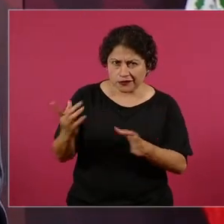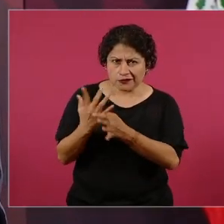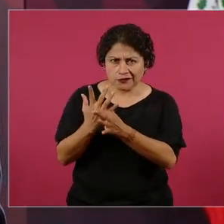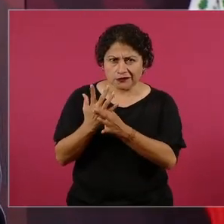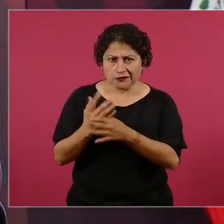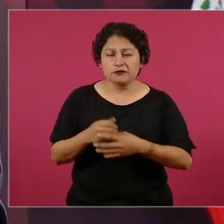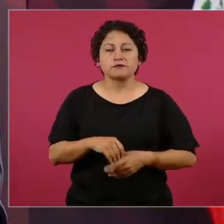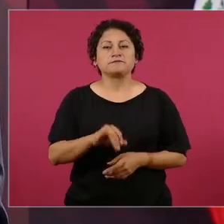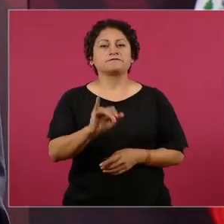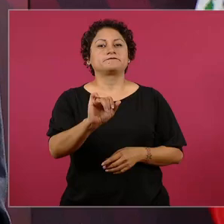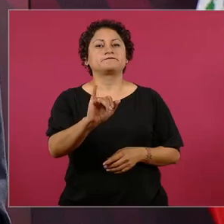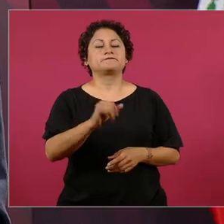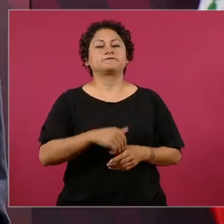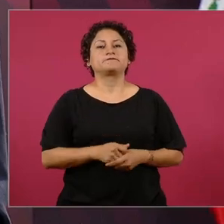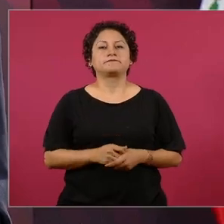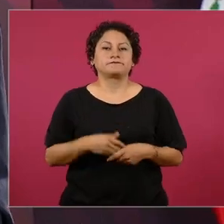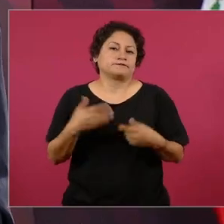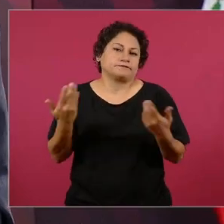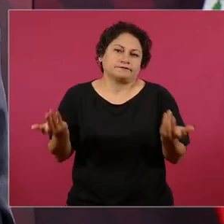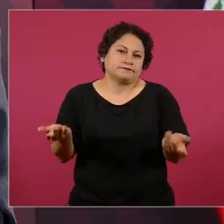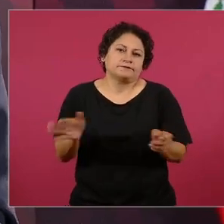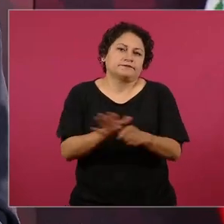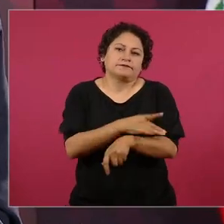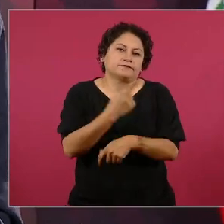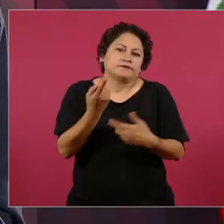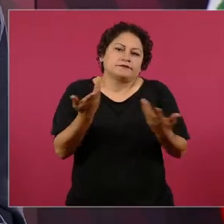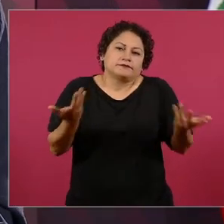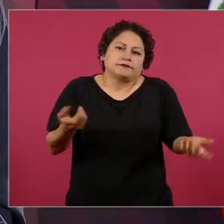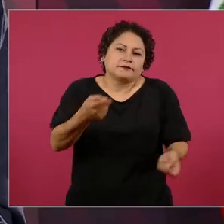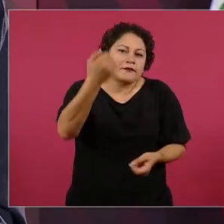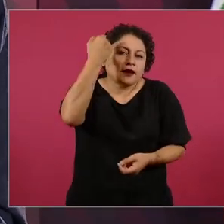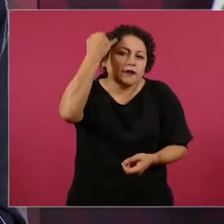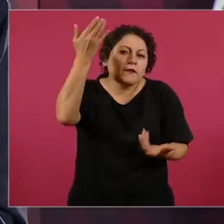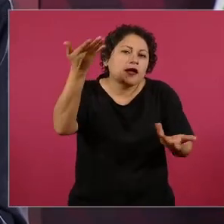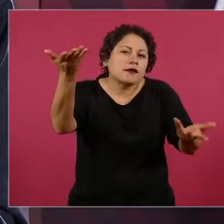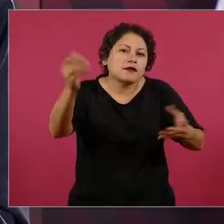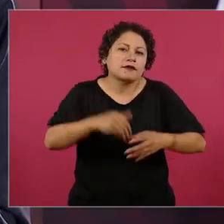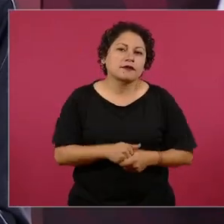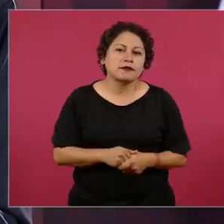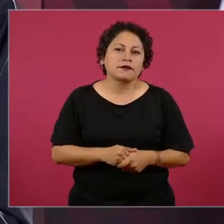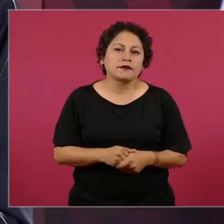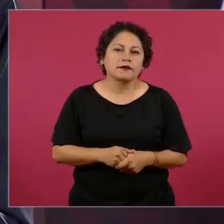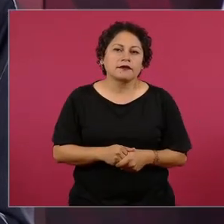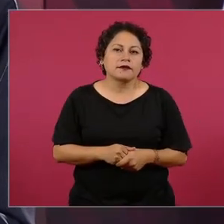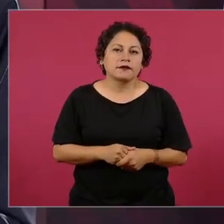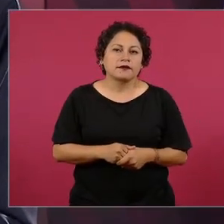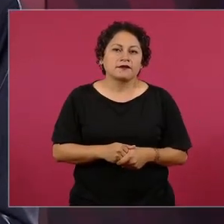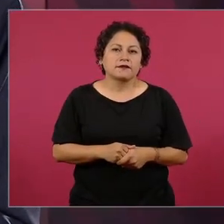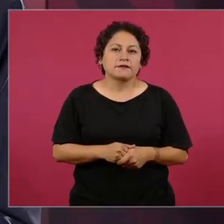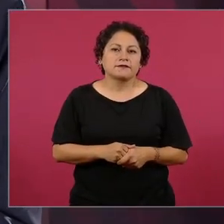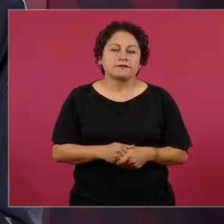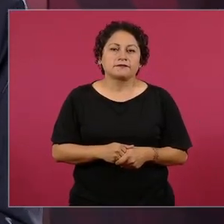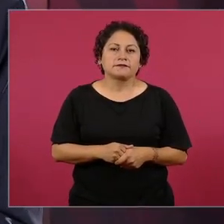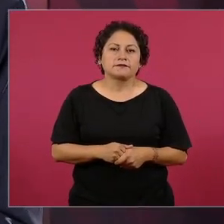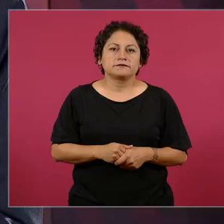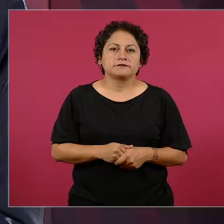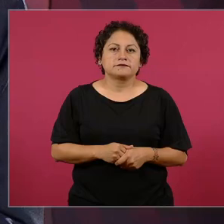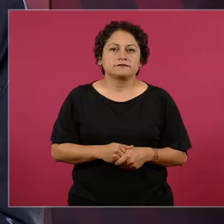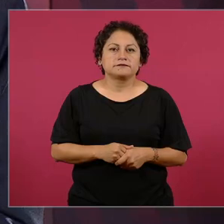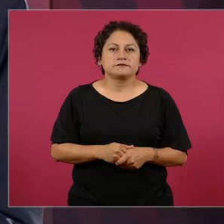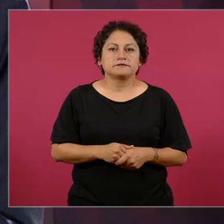sí porque ya imagínense que vamos a debatir este